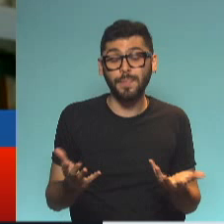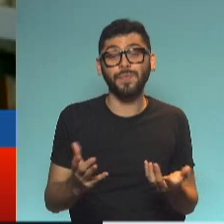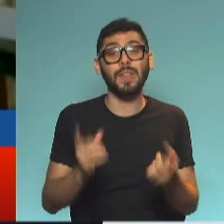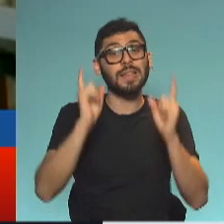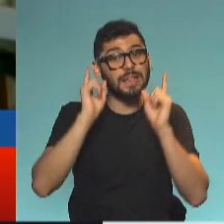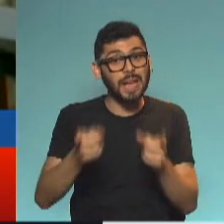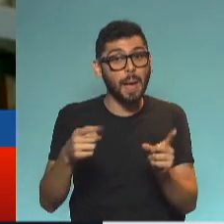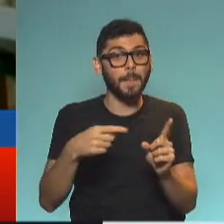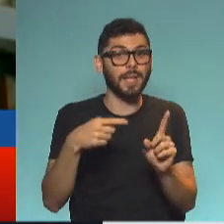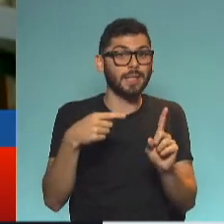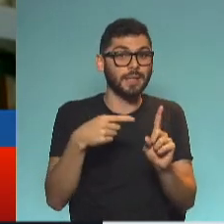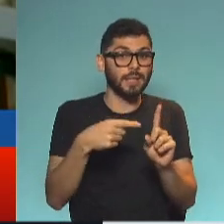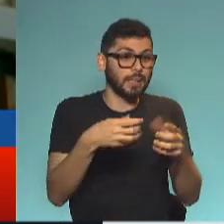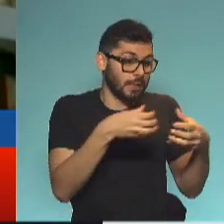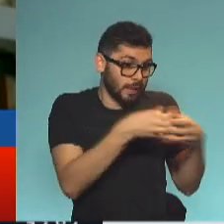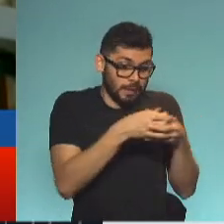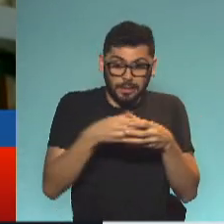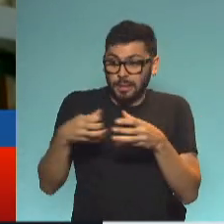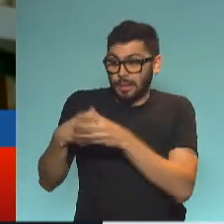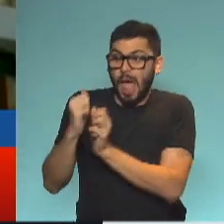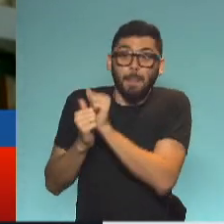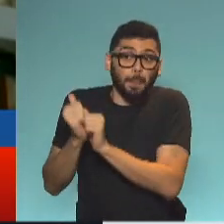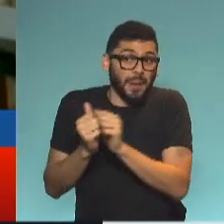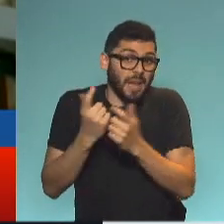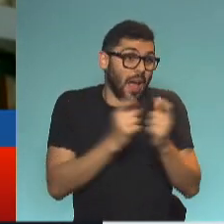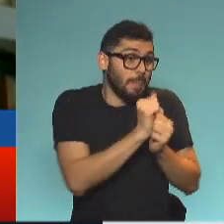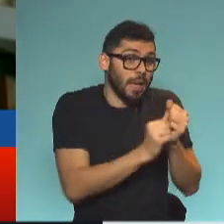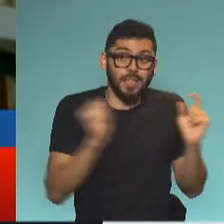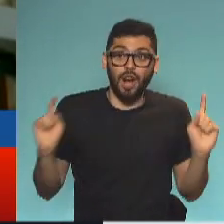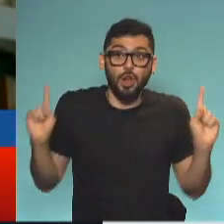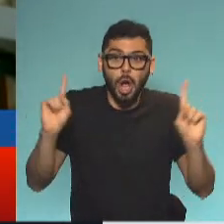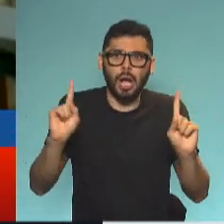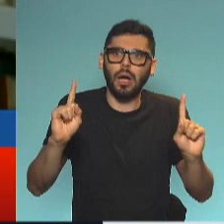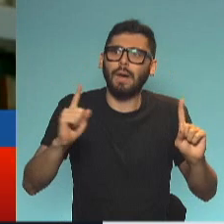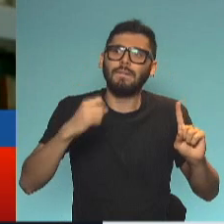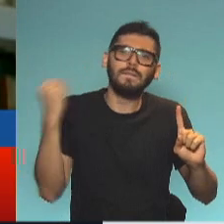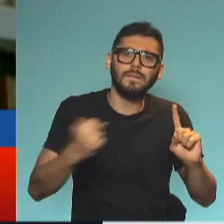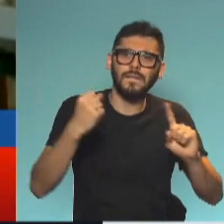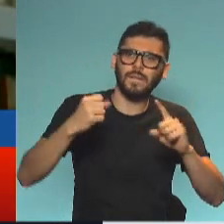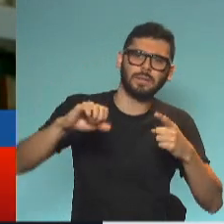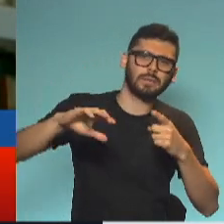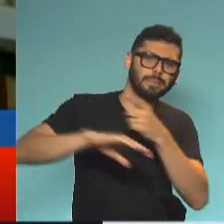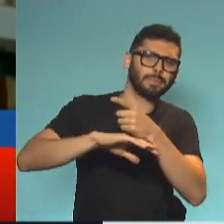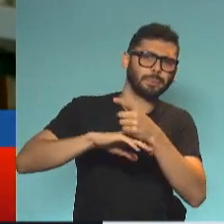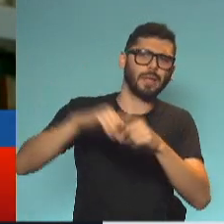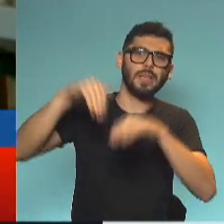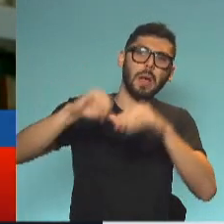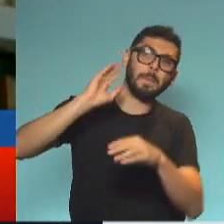que han priorizado estos dos nucleamentos empresarios es tratar de derrotar electoralmente al gobierno. ¿Perfil de Pino?